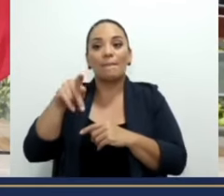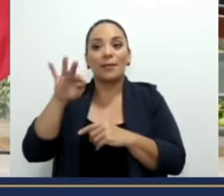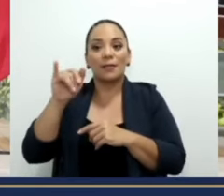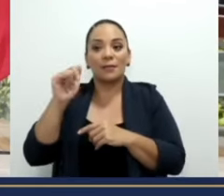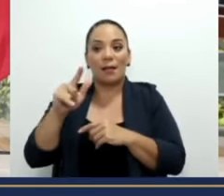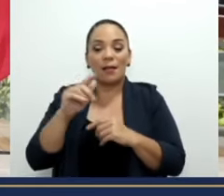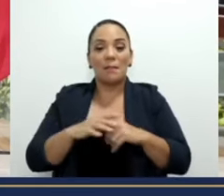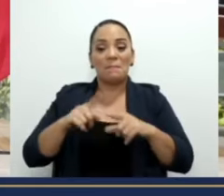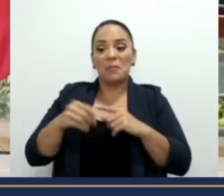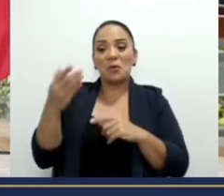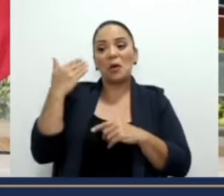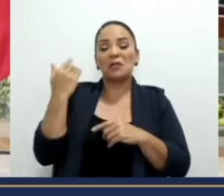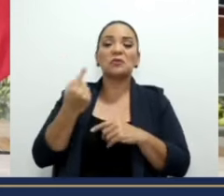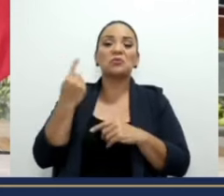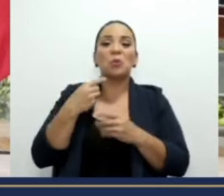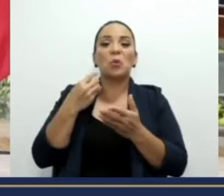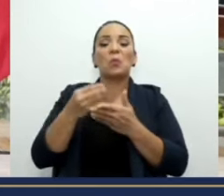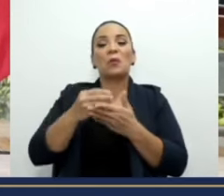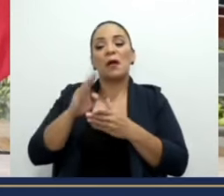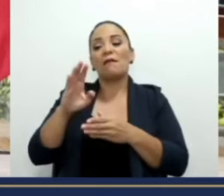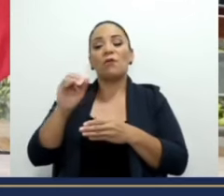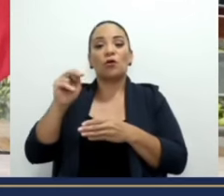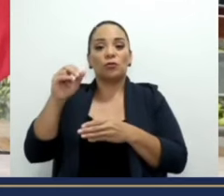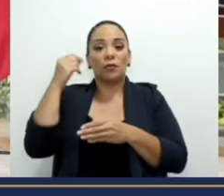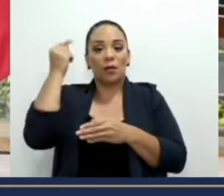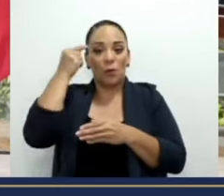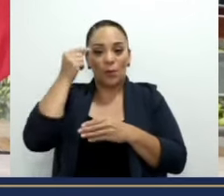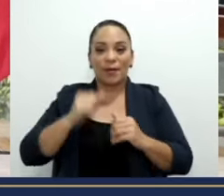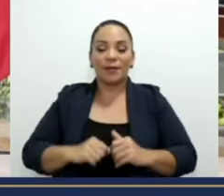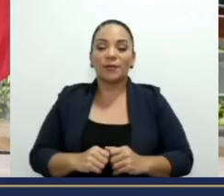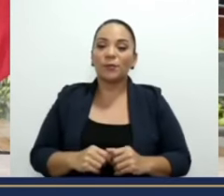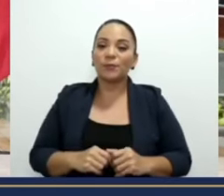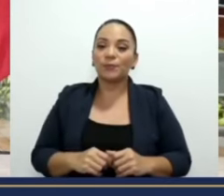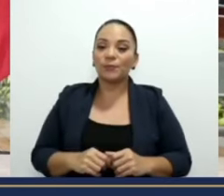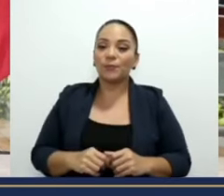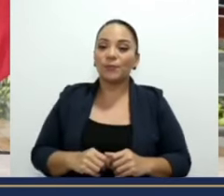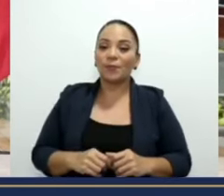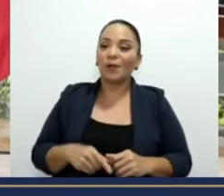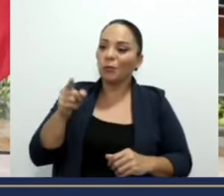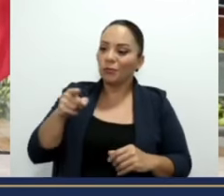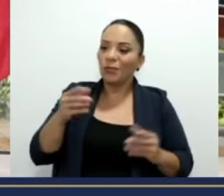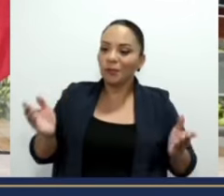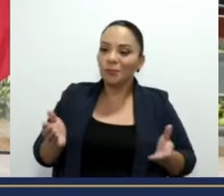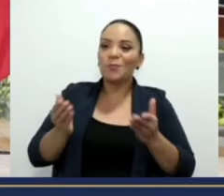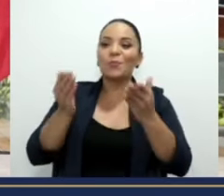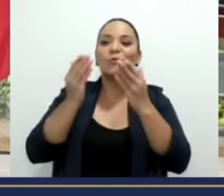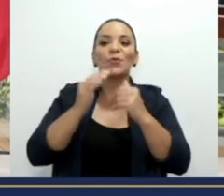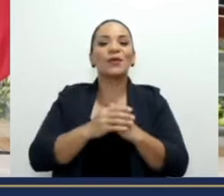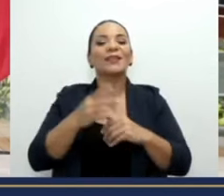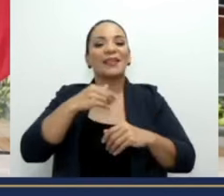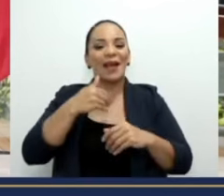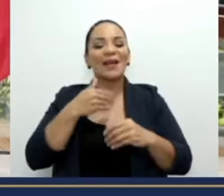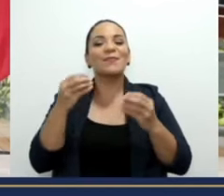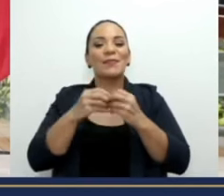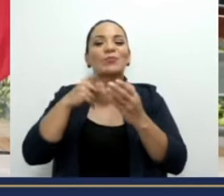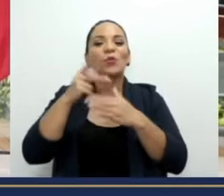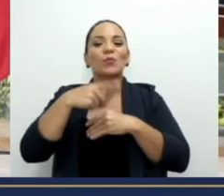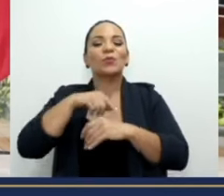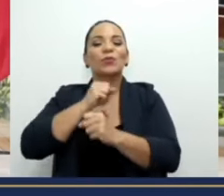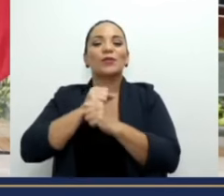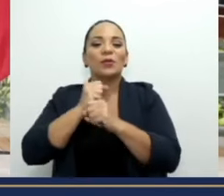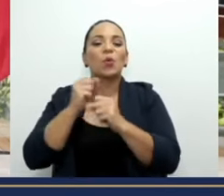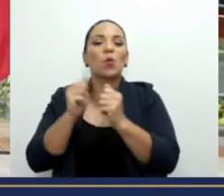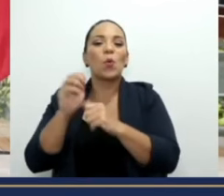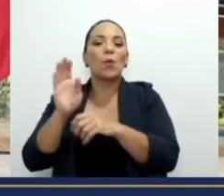Y antes lo único que hacían era comprar bonos del gobierno. Entonces, empuje con eso. Y tenemos más programas que estamos robando con el Banco